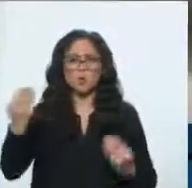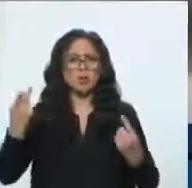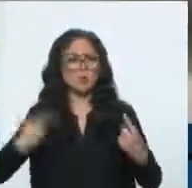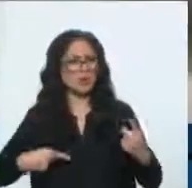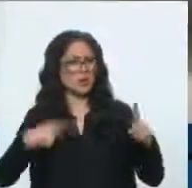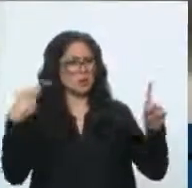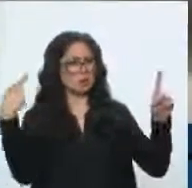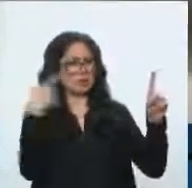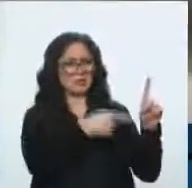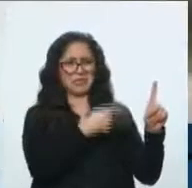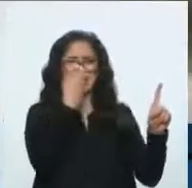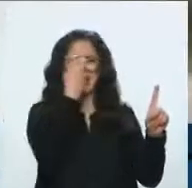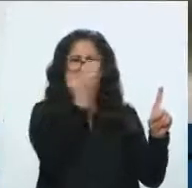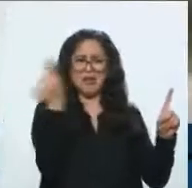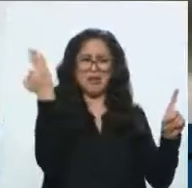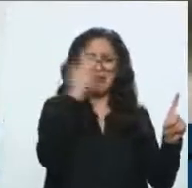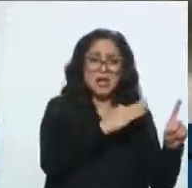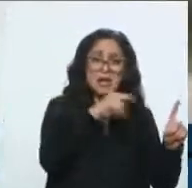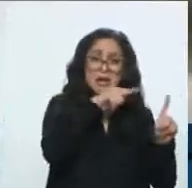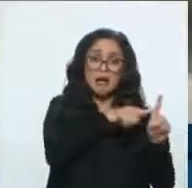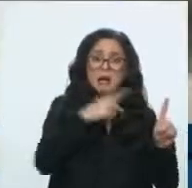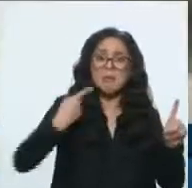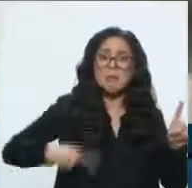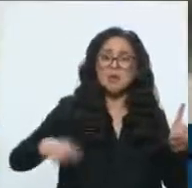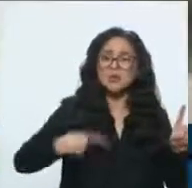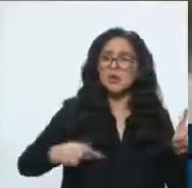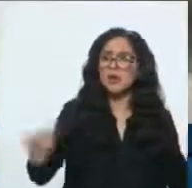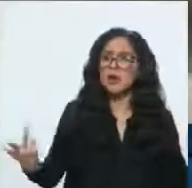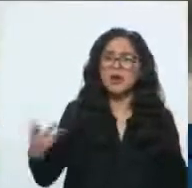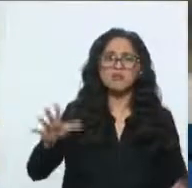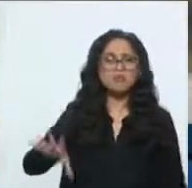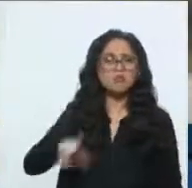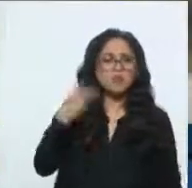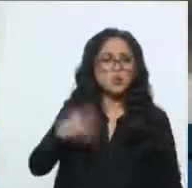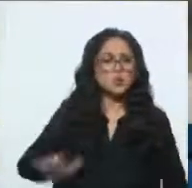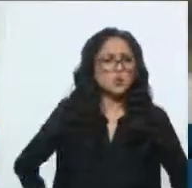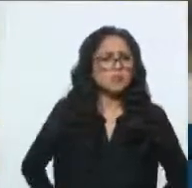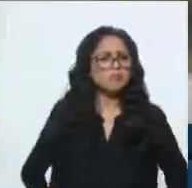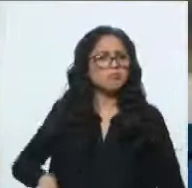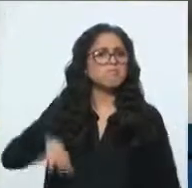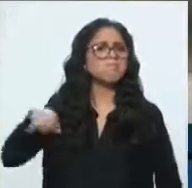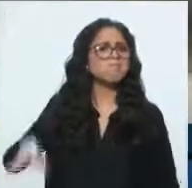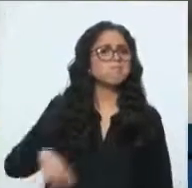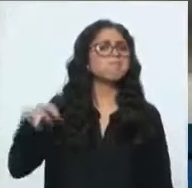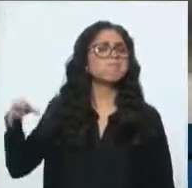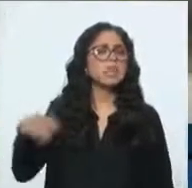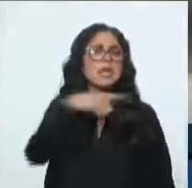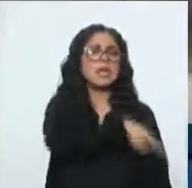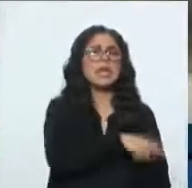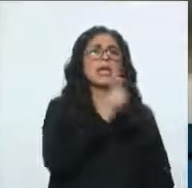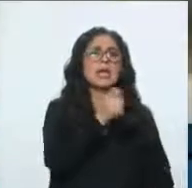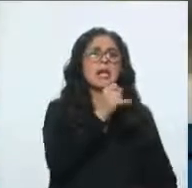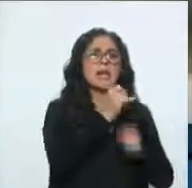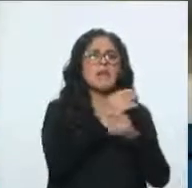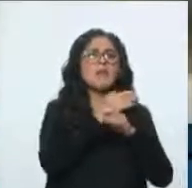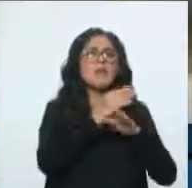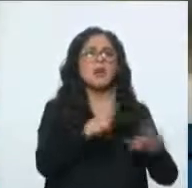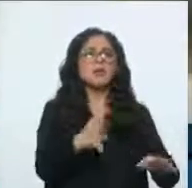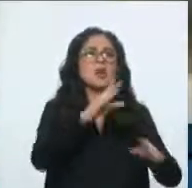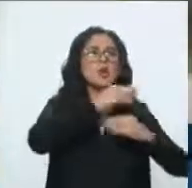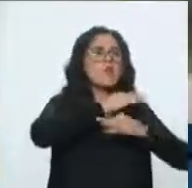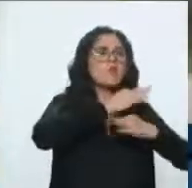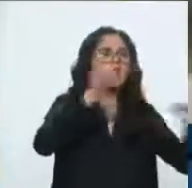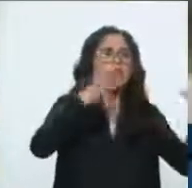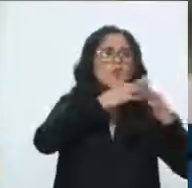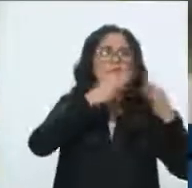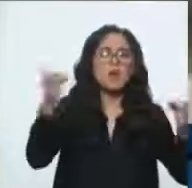soberbia, y bueno, pues fue otro intento más de hacer creer algo que no estaba